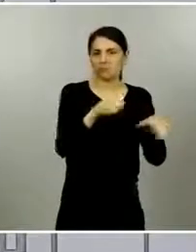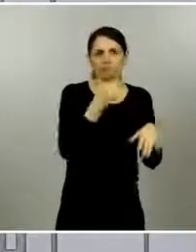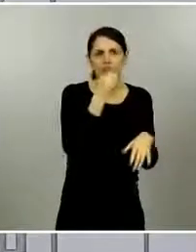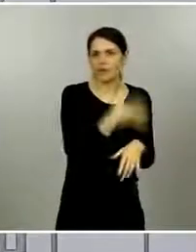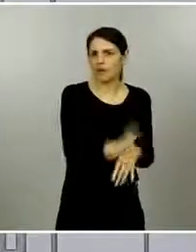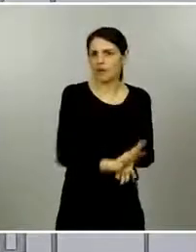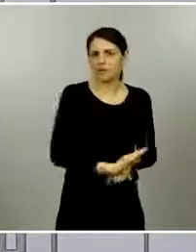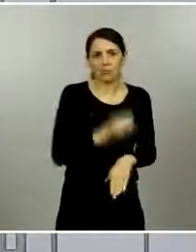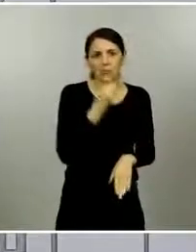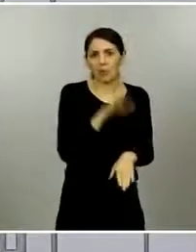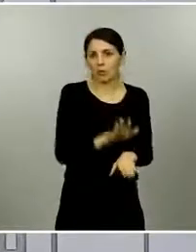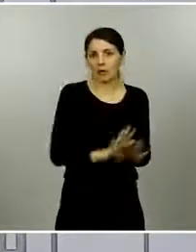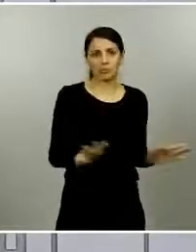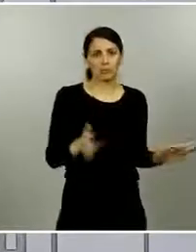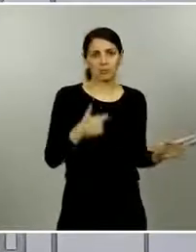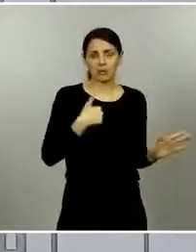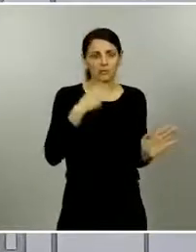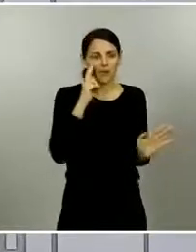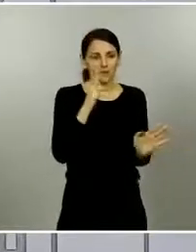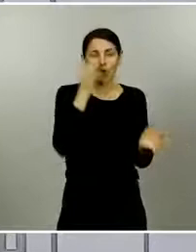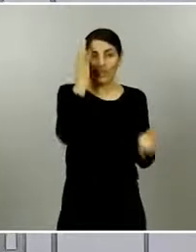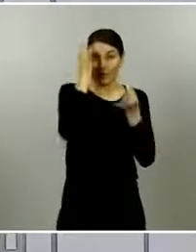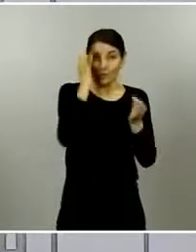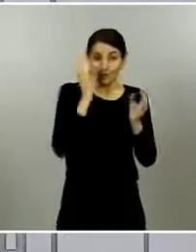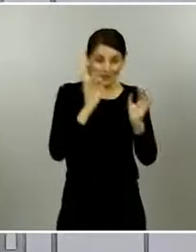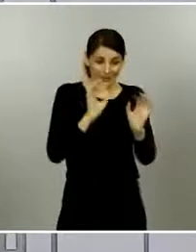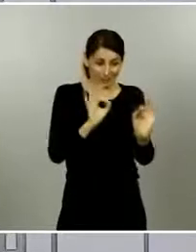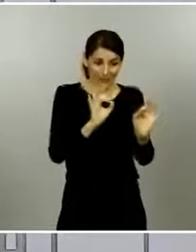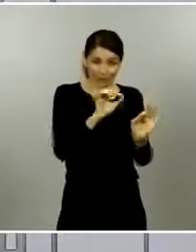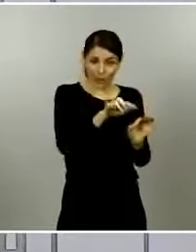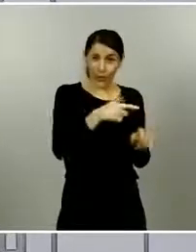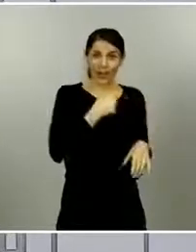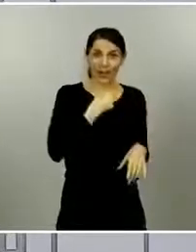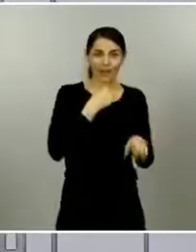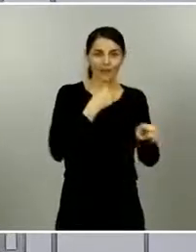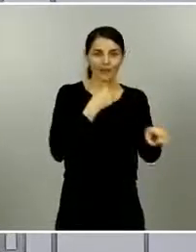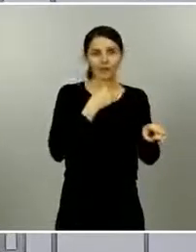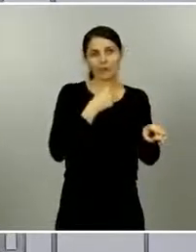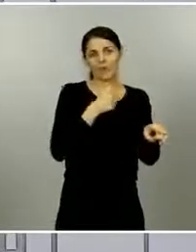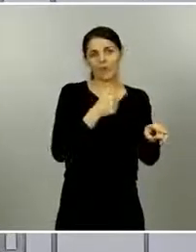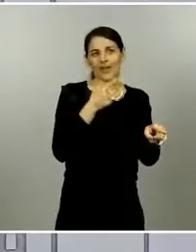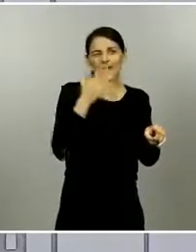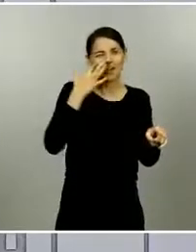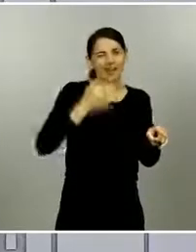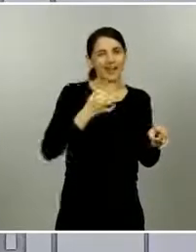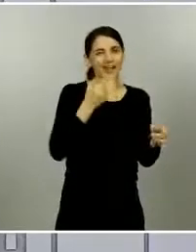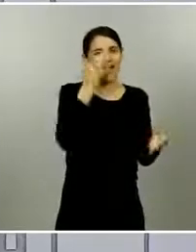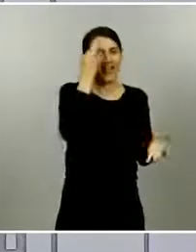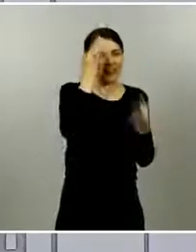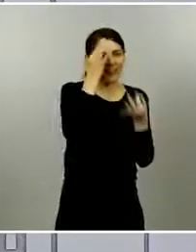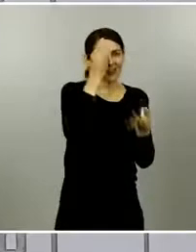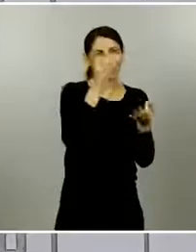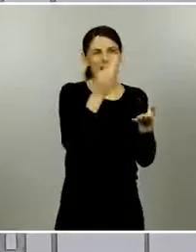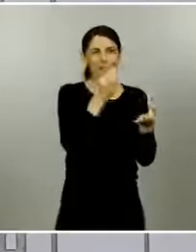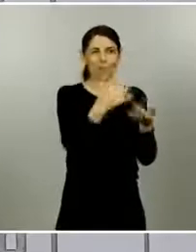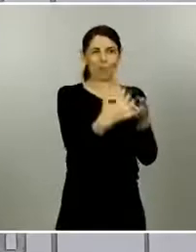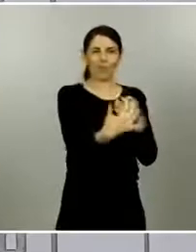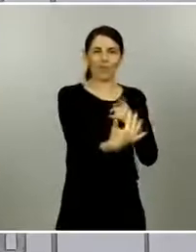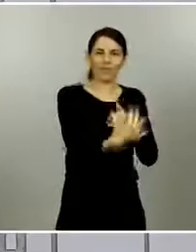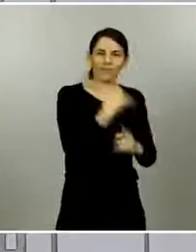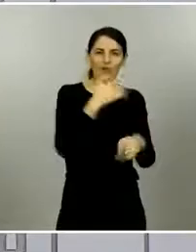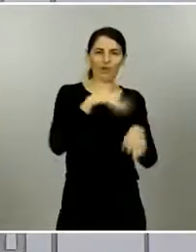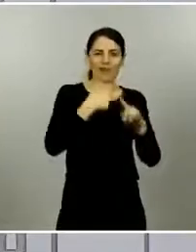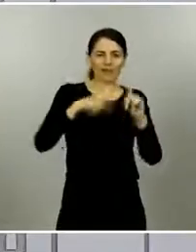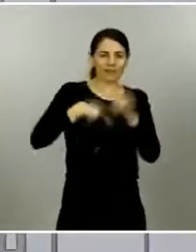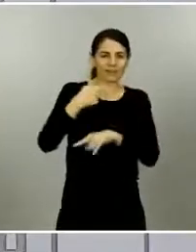y por lo tanto yo creo que los datos en ese lugar concreto quizás no vayan a tener tanto peso en la toma de decisiones o en la